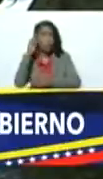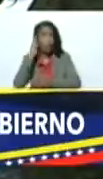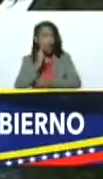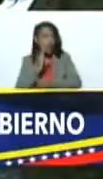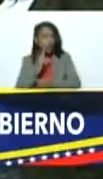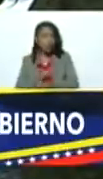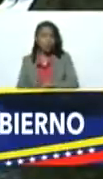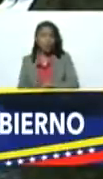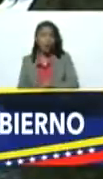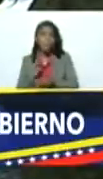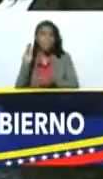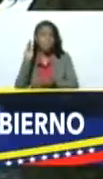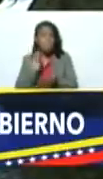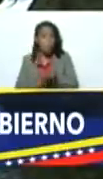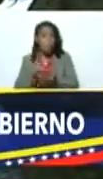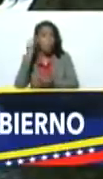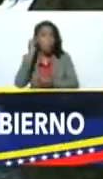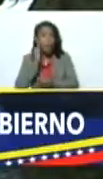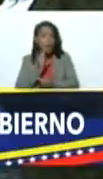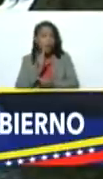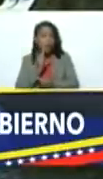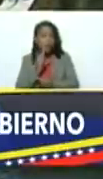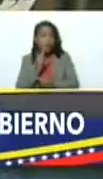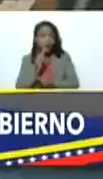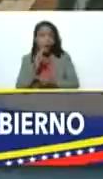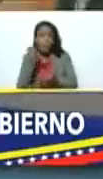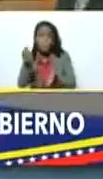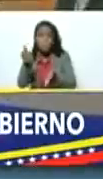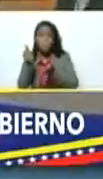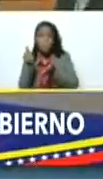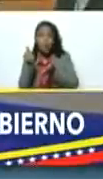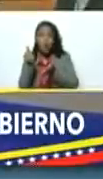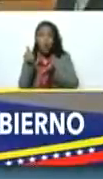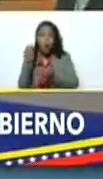me lo pones en bolívar por el bono de la patria